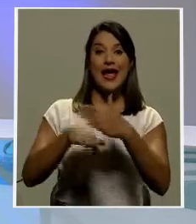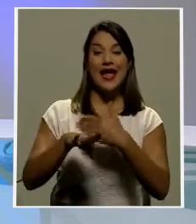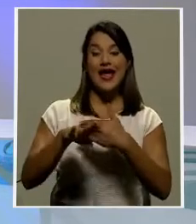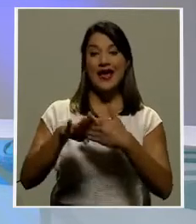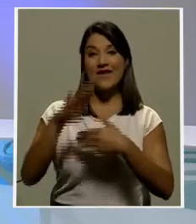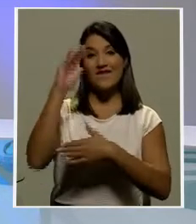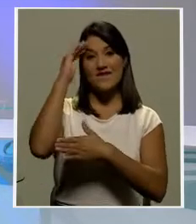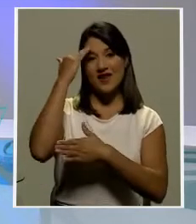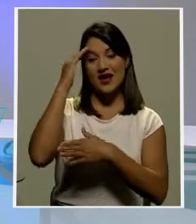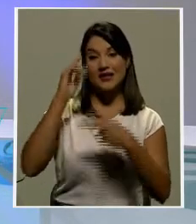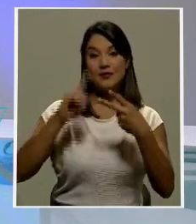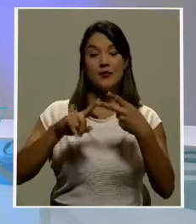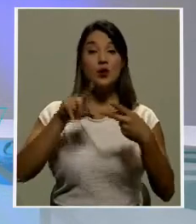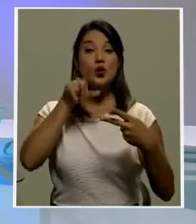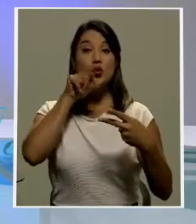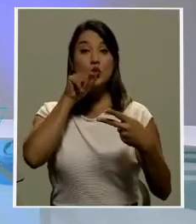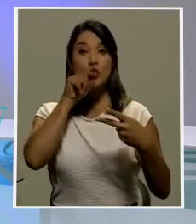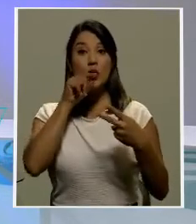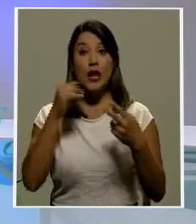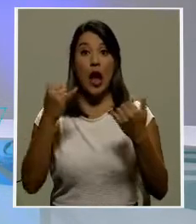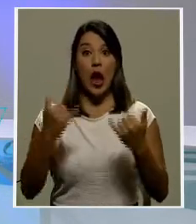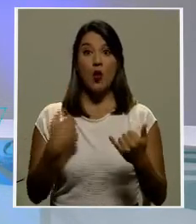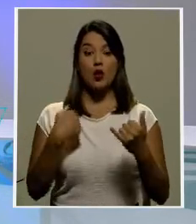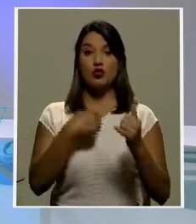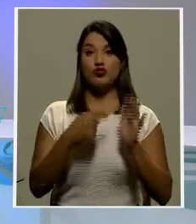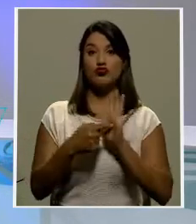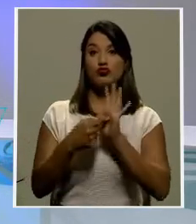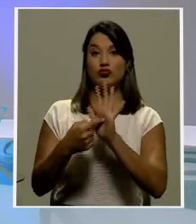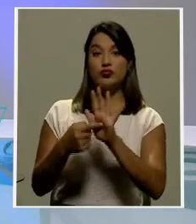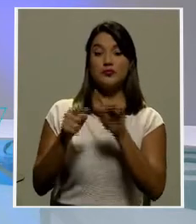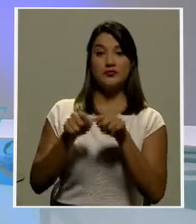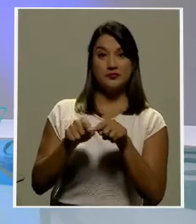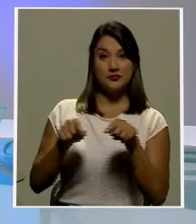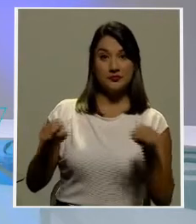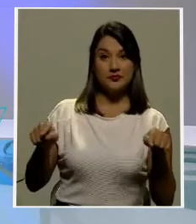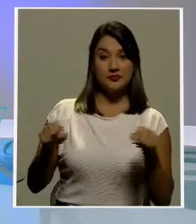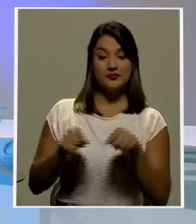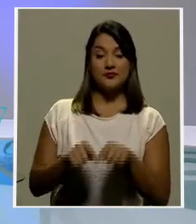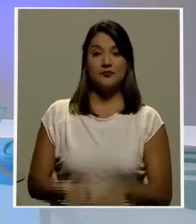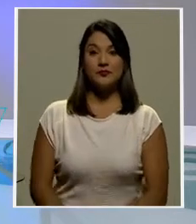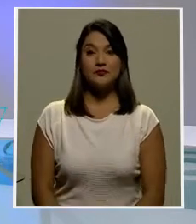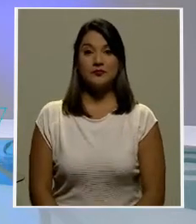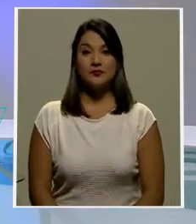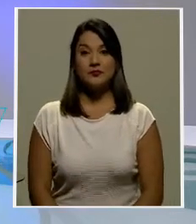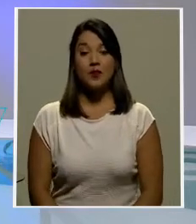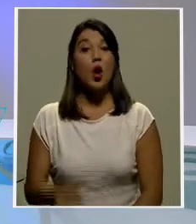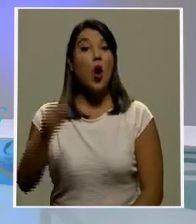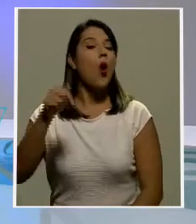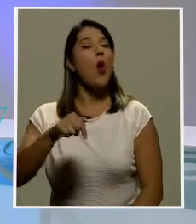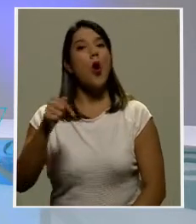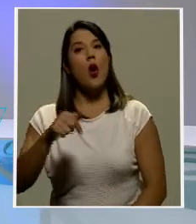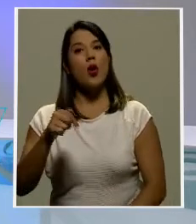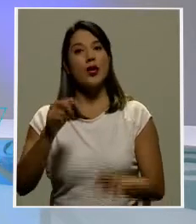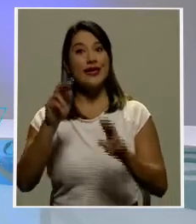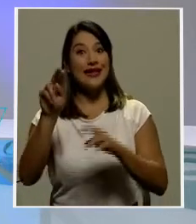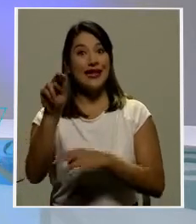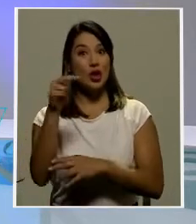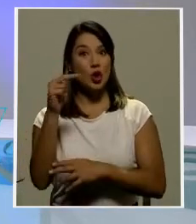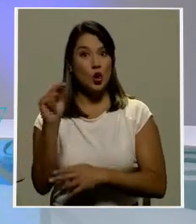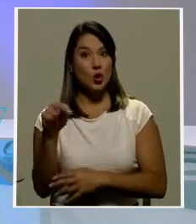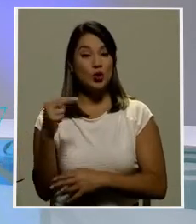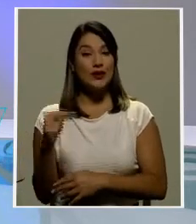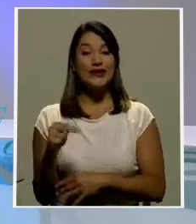de Facebook y Twitter que aparecen en este momento en pantalla. Hoy la agenda noticiosa